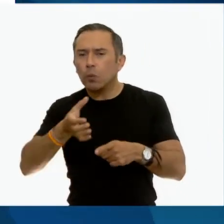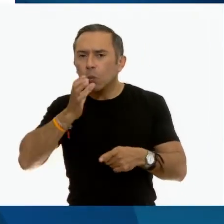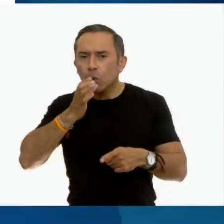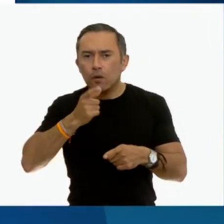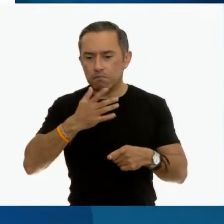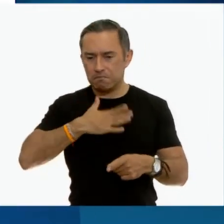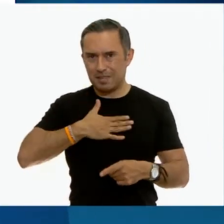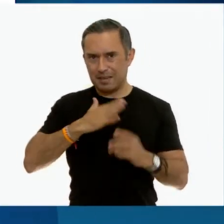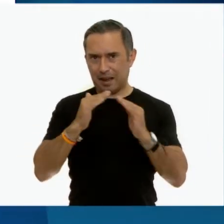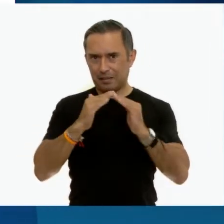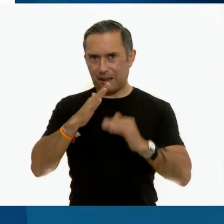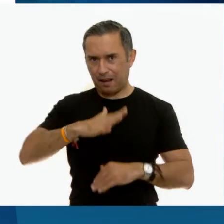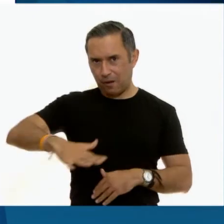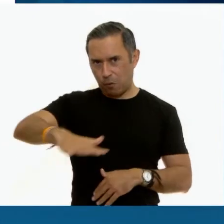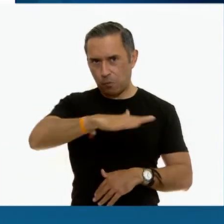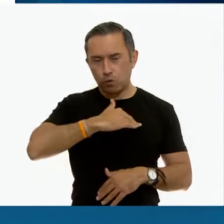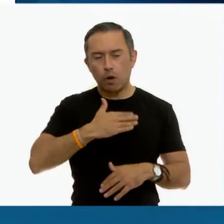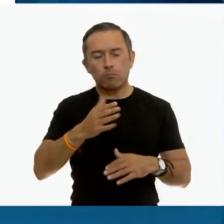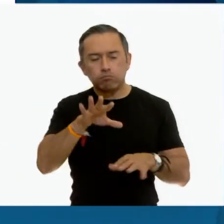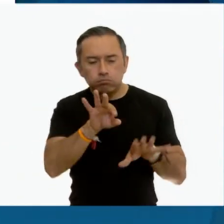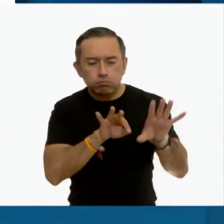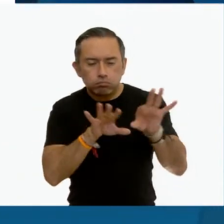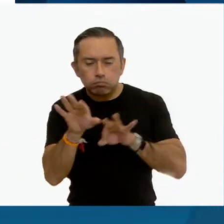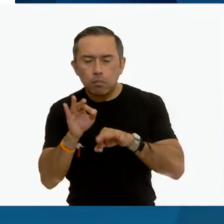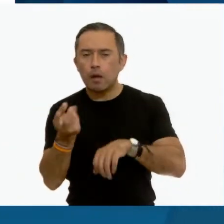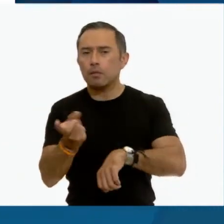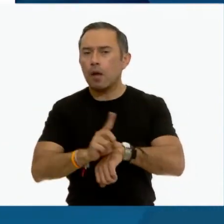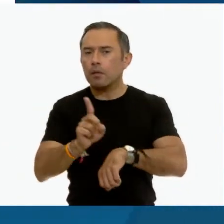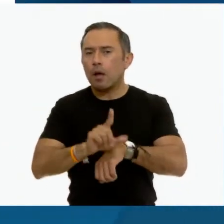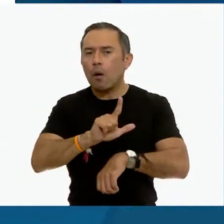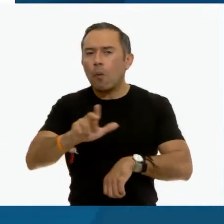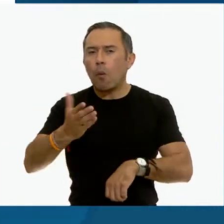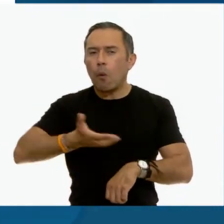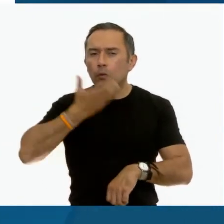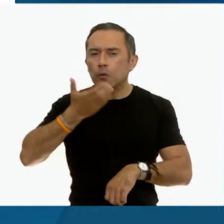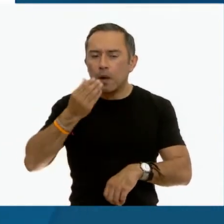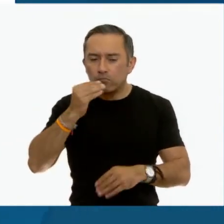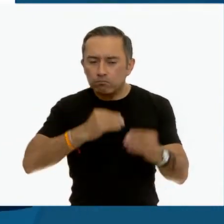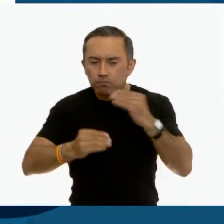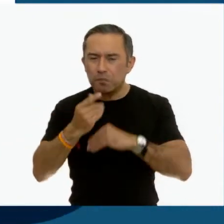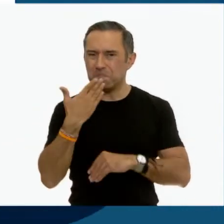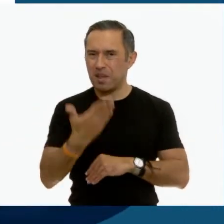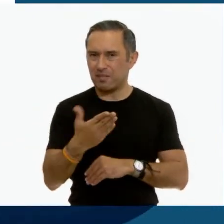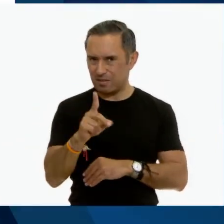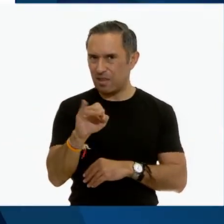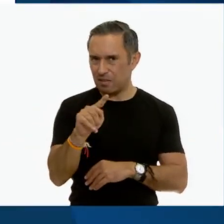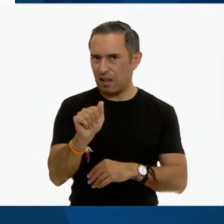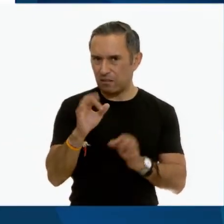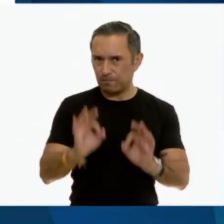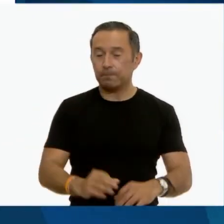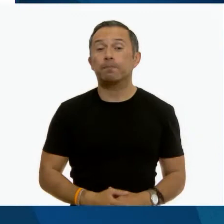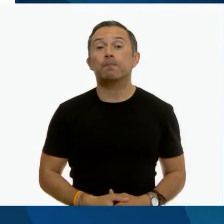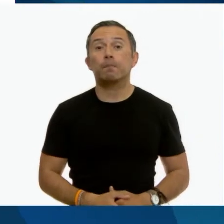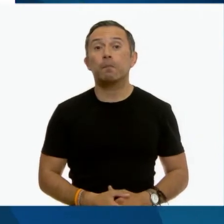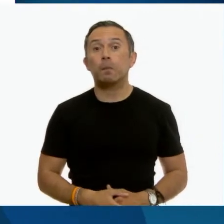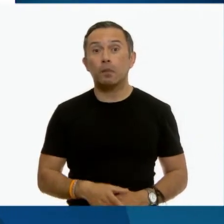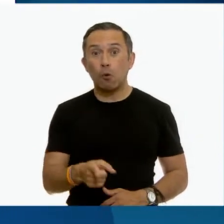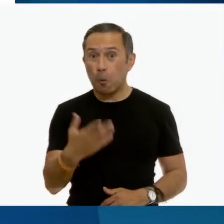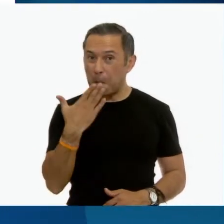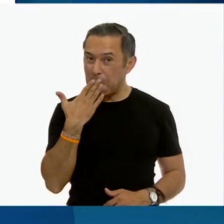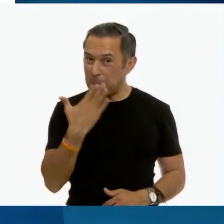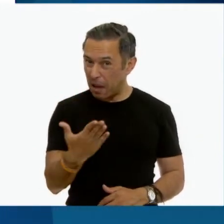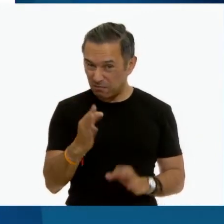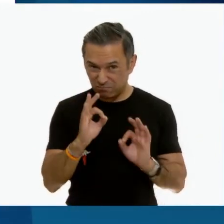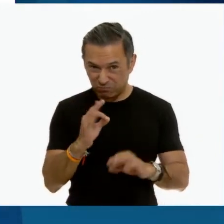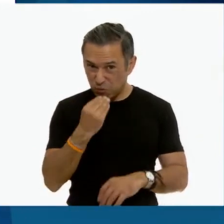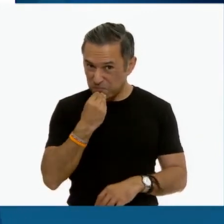que consumimos de manera cotidiana cada día. Para tener una dieta correcta, es necesario que tomemos